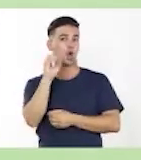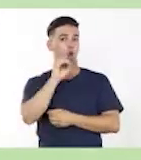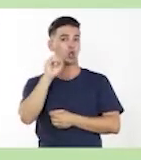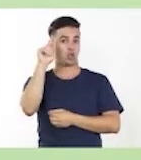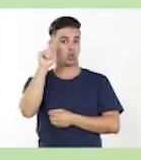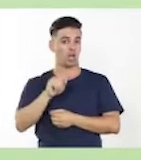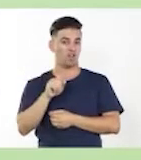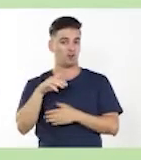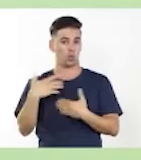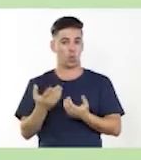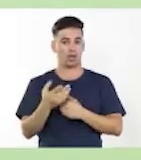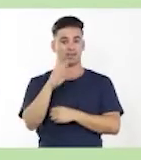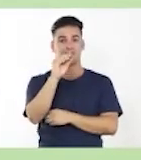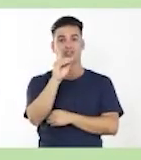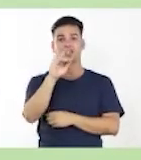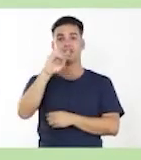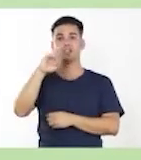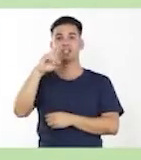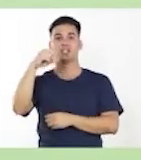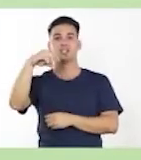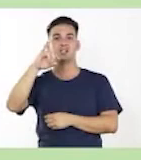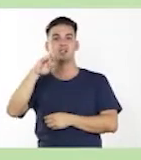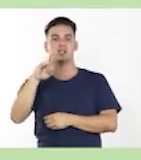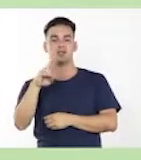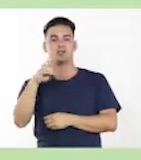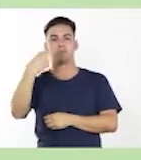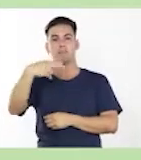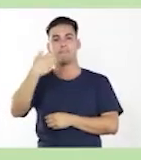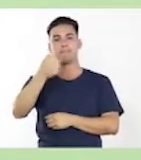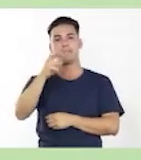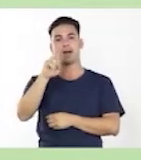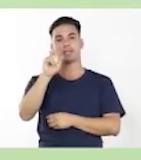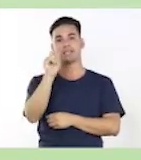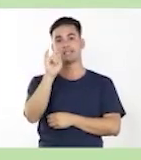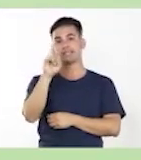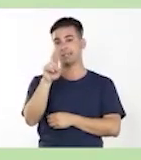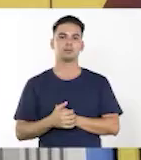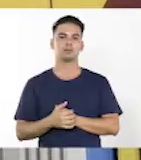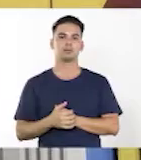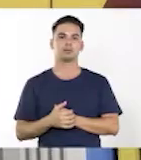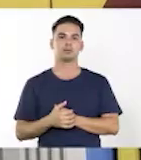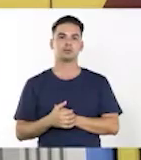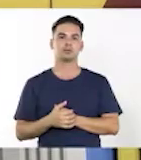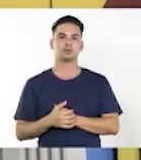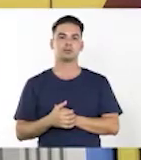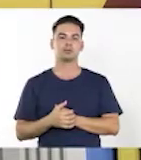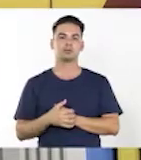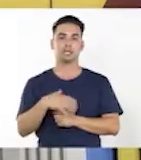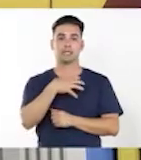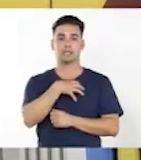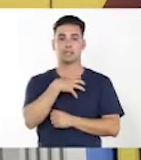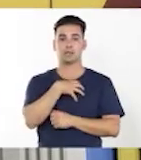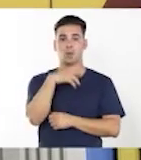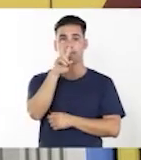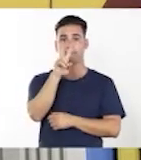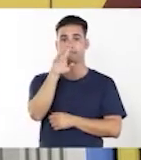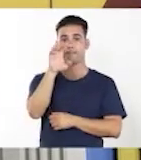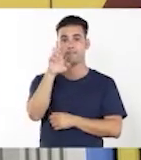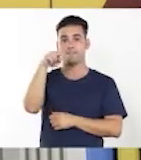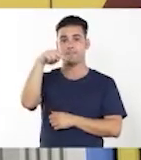un cambio ortográfico es dirigir, partir. decir, tengo venzo